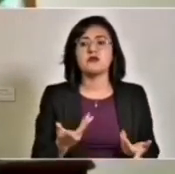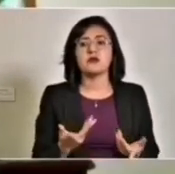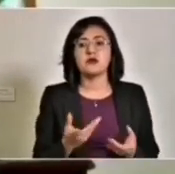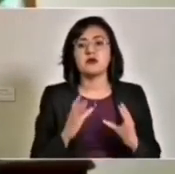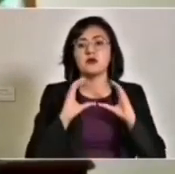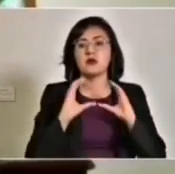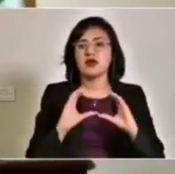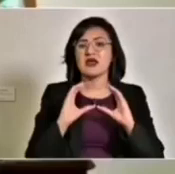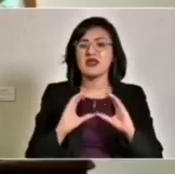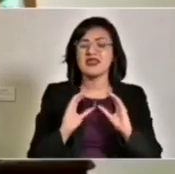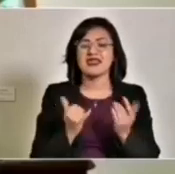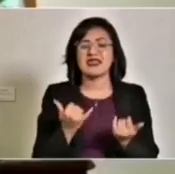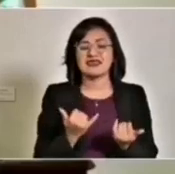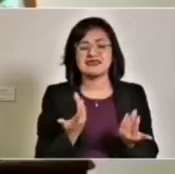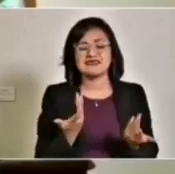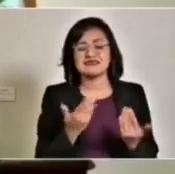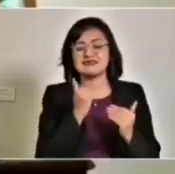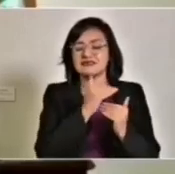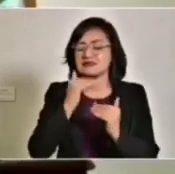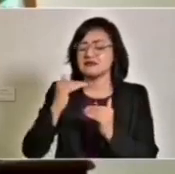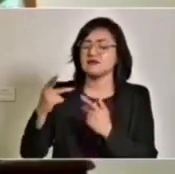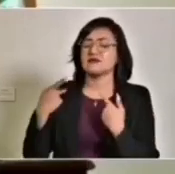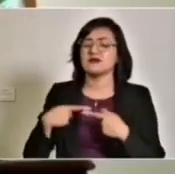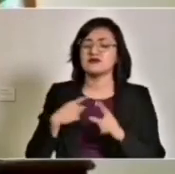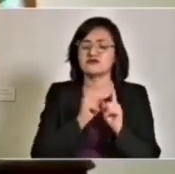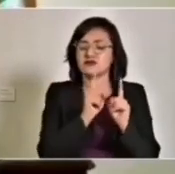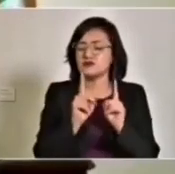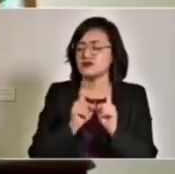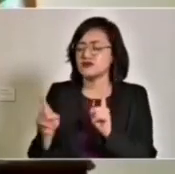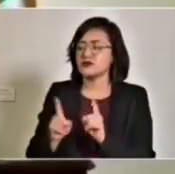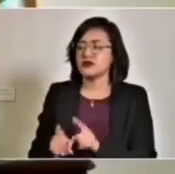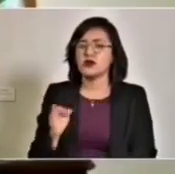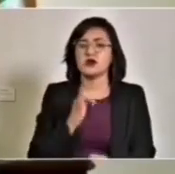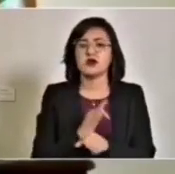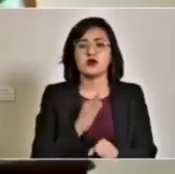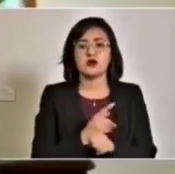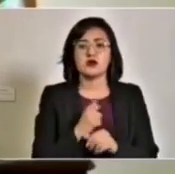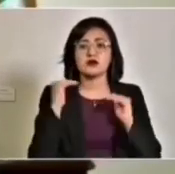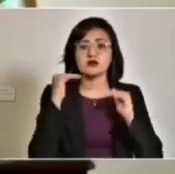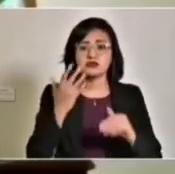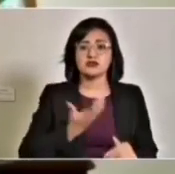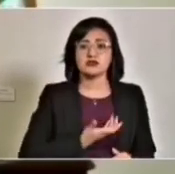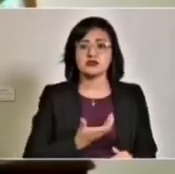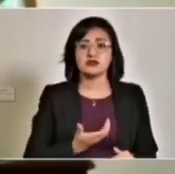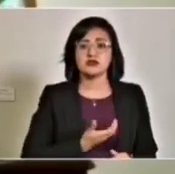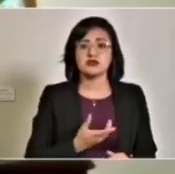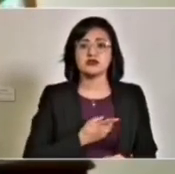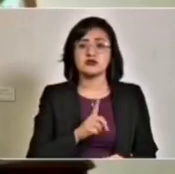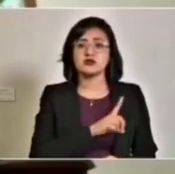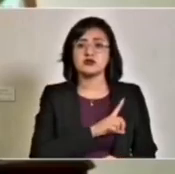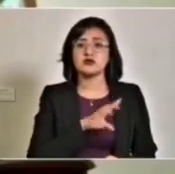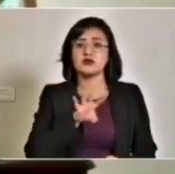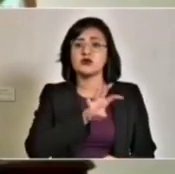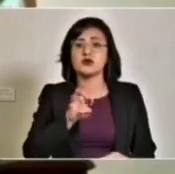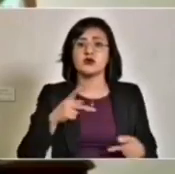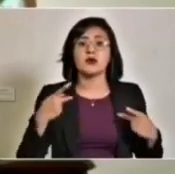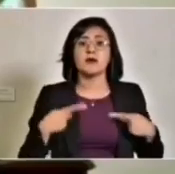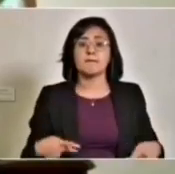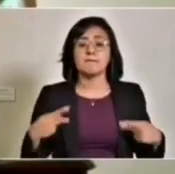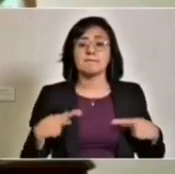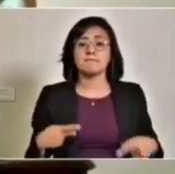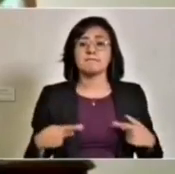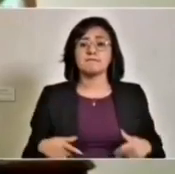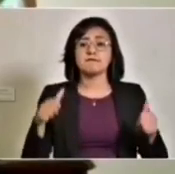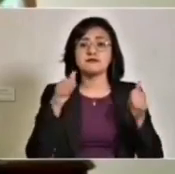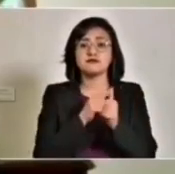y medidas de sana distancia por la contingencia, el aforo del Zócalo será de solo cuatrocientas personas